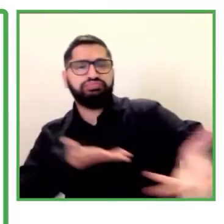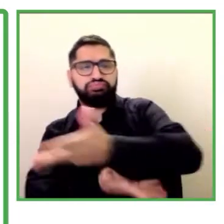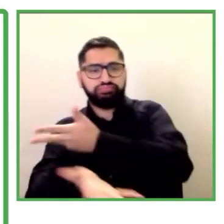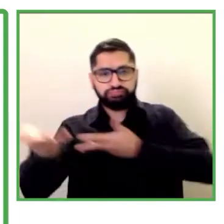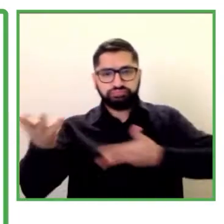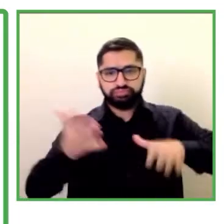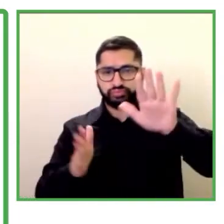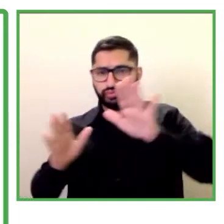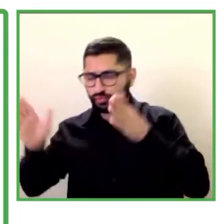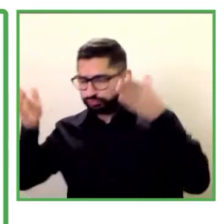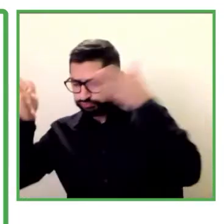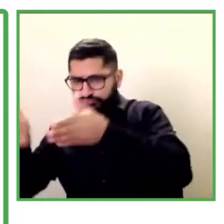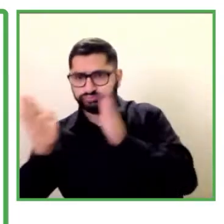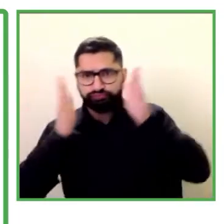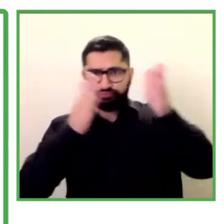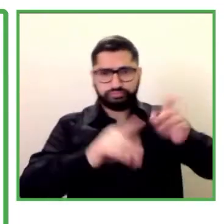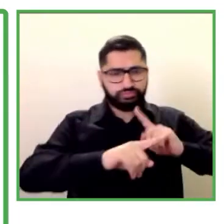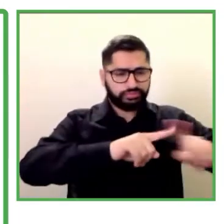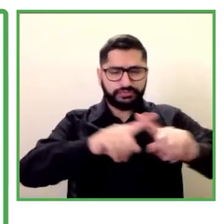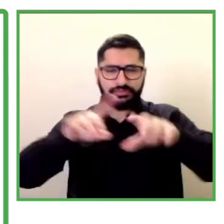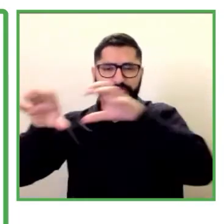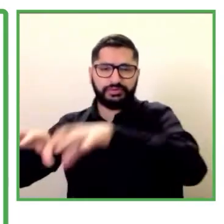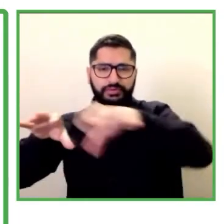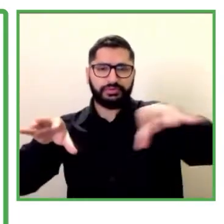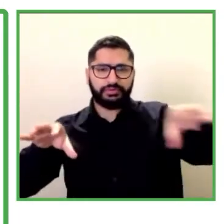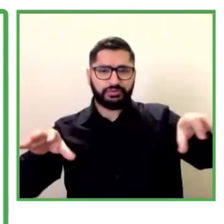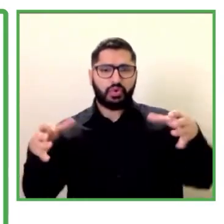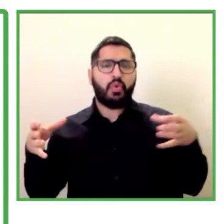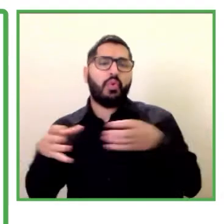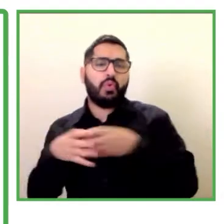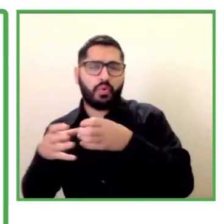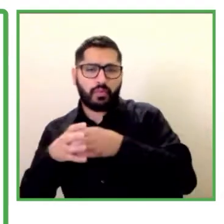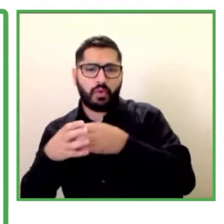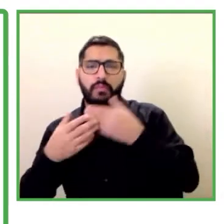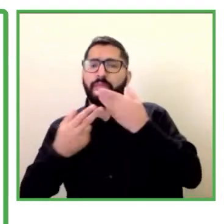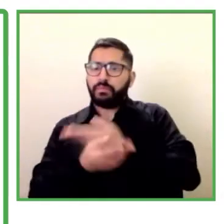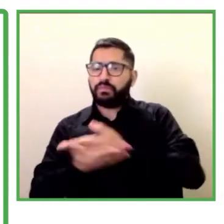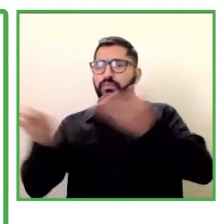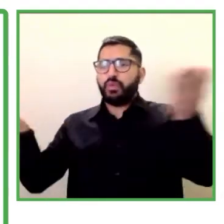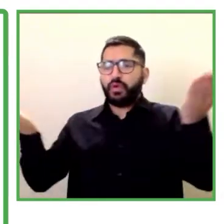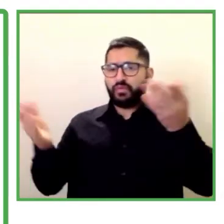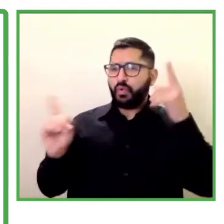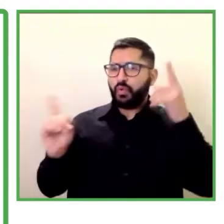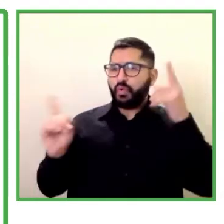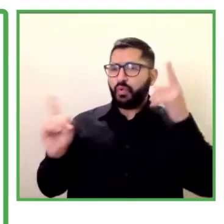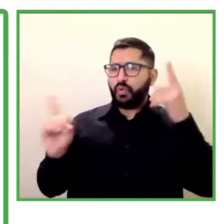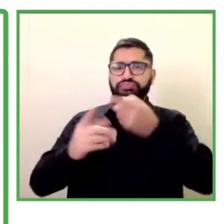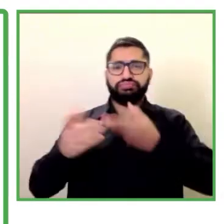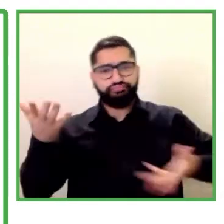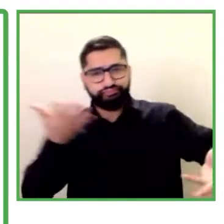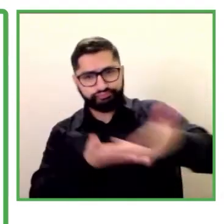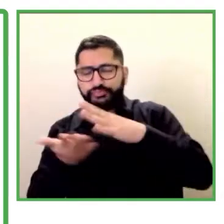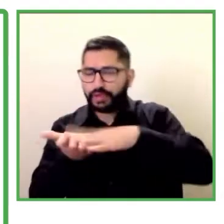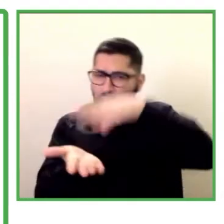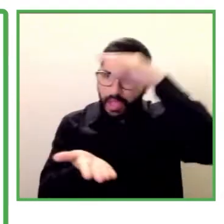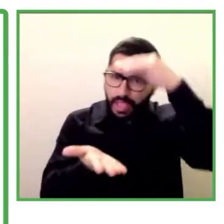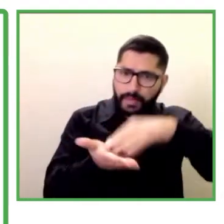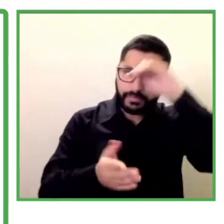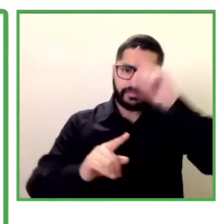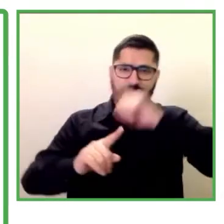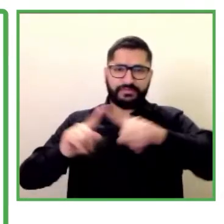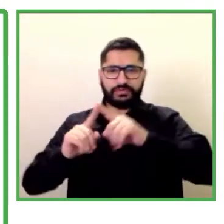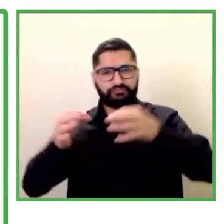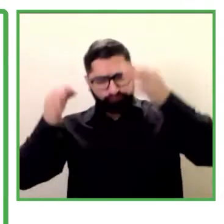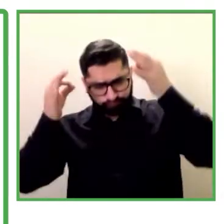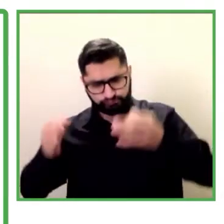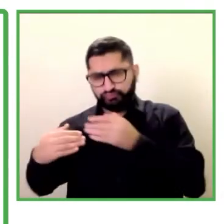aceptables dentro de la sociedad y solo compartiendo los aprendizajes que hemos descubierto en las realidades empresariales podremos contribuir a